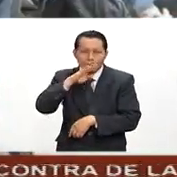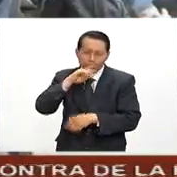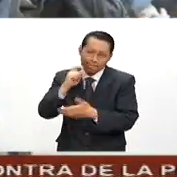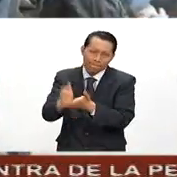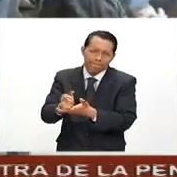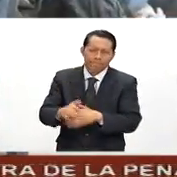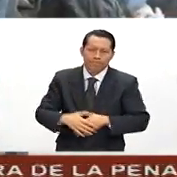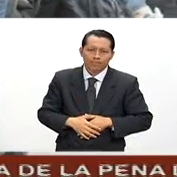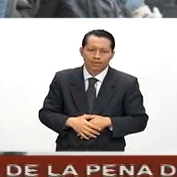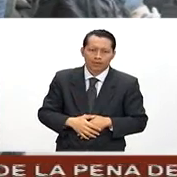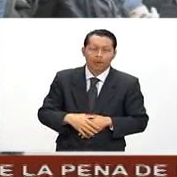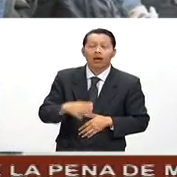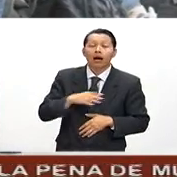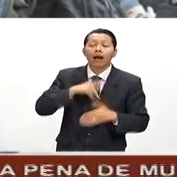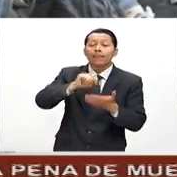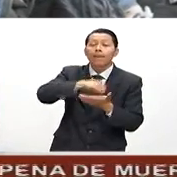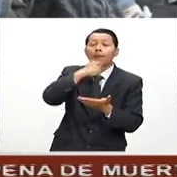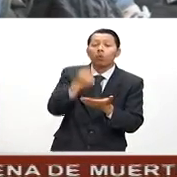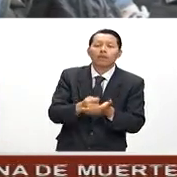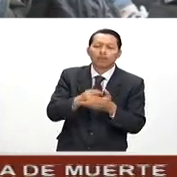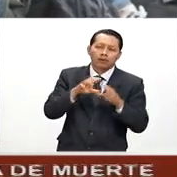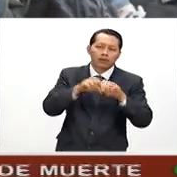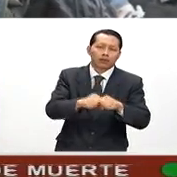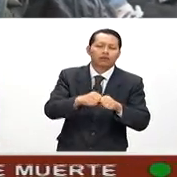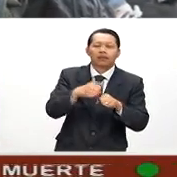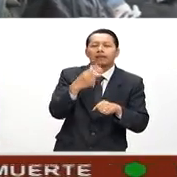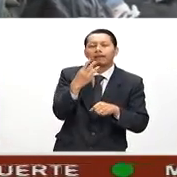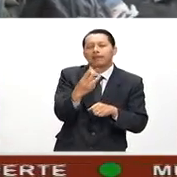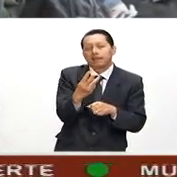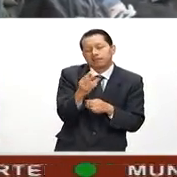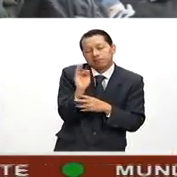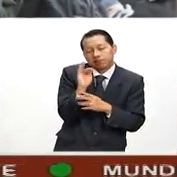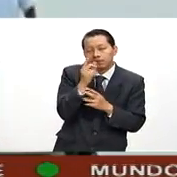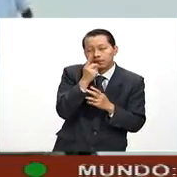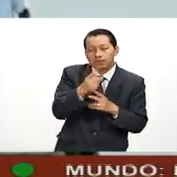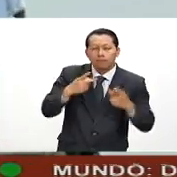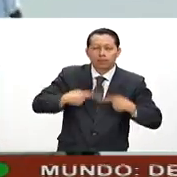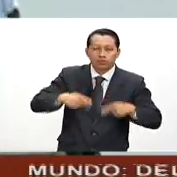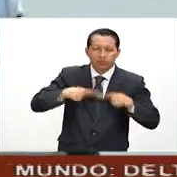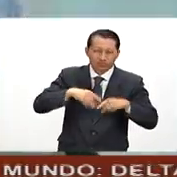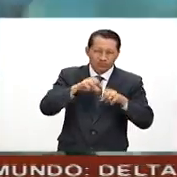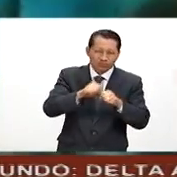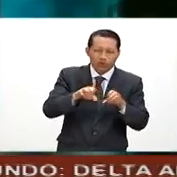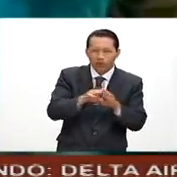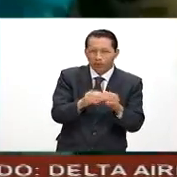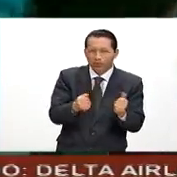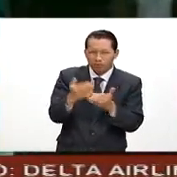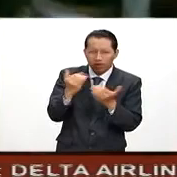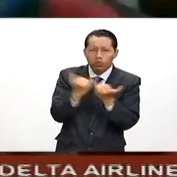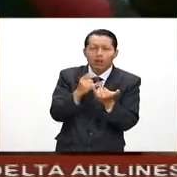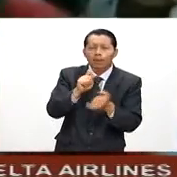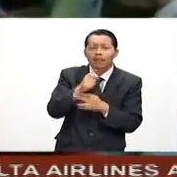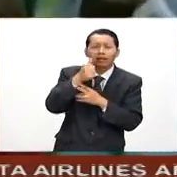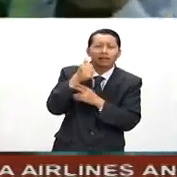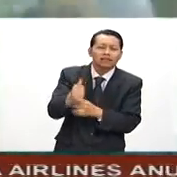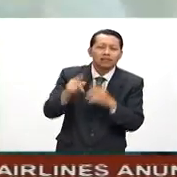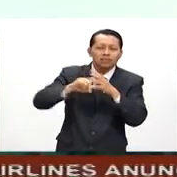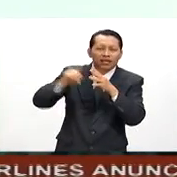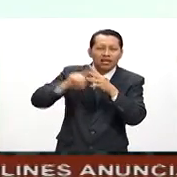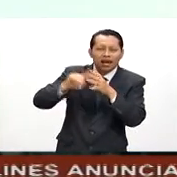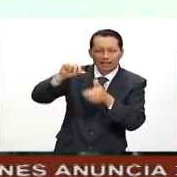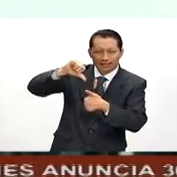Elementos de la Fuerza Tamaulipas detuvieron a tres presuntos traficantes de personas que mantenían retenidos a 26 migrantes de Centroamérica.